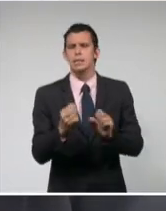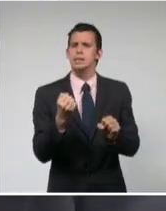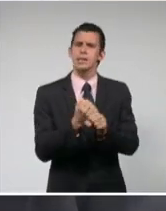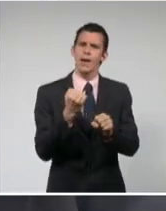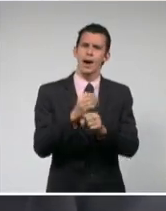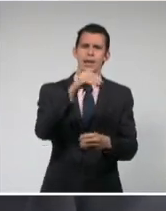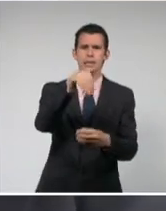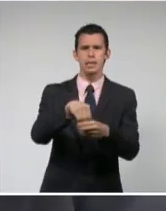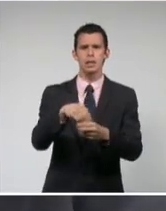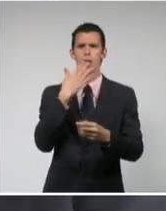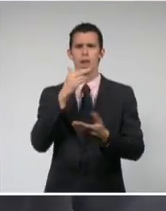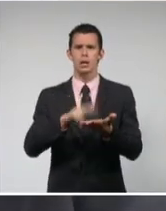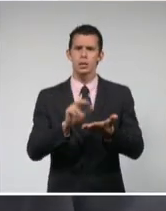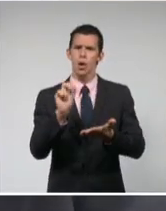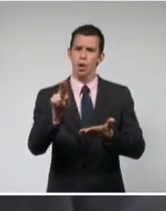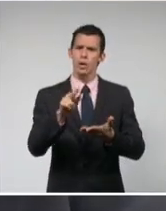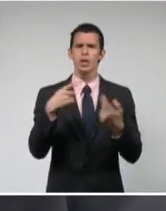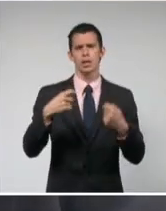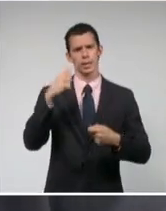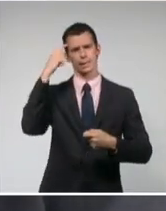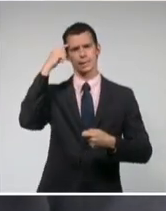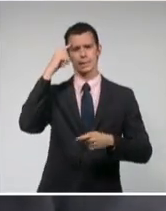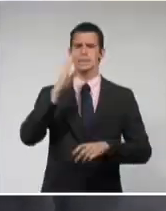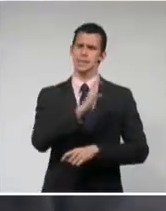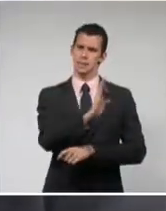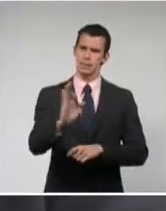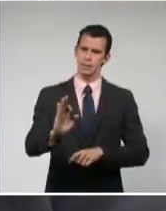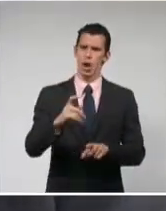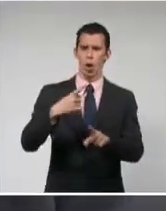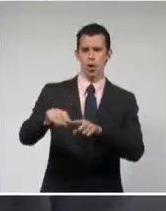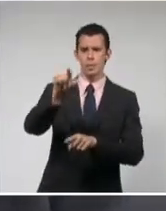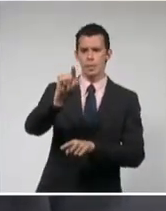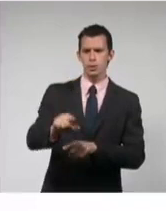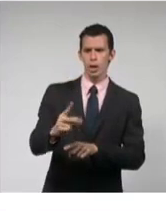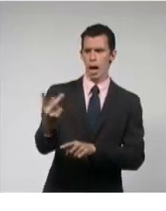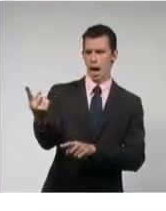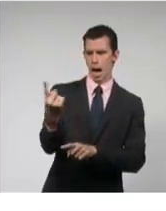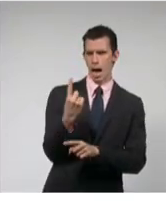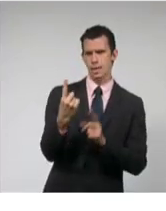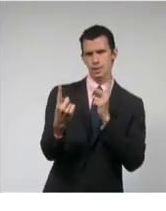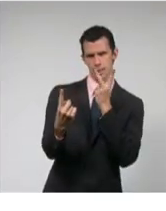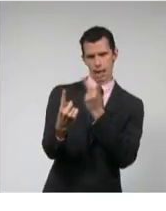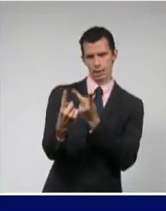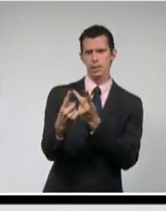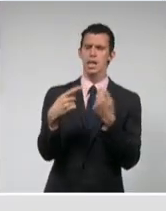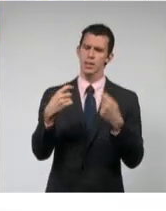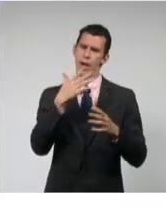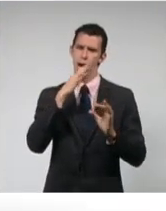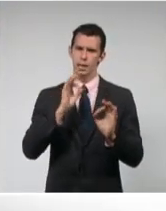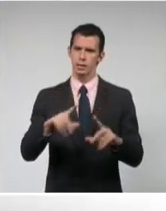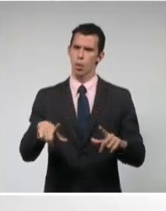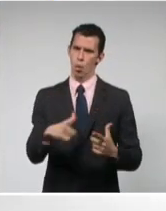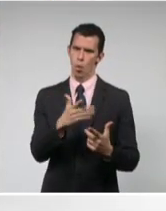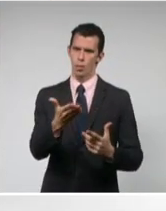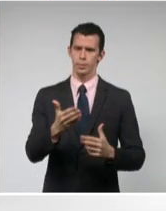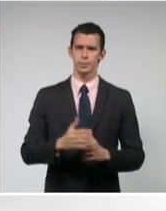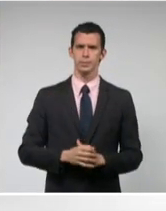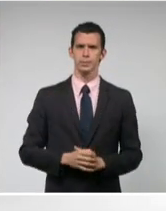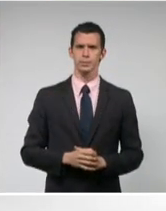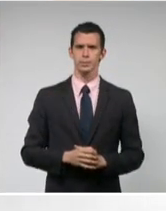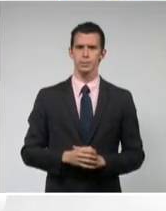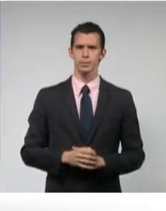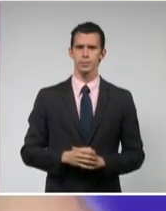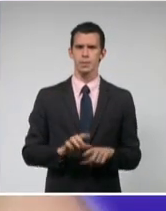en el cuidado y en el cumplimiento de las medidas de seguridad. Ellos no quedan ajenos al desarrollo y la